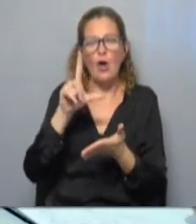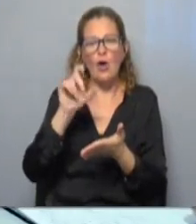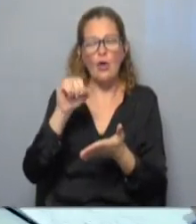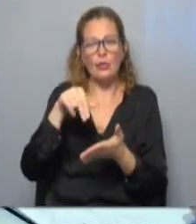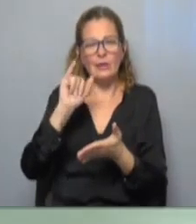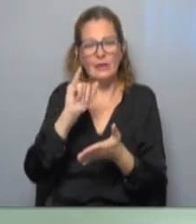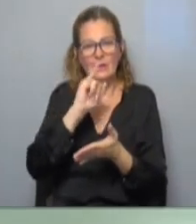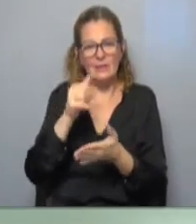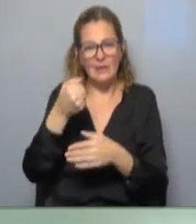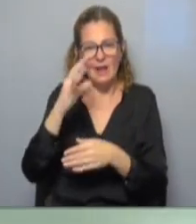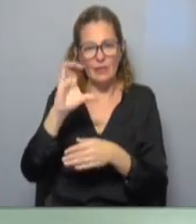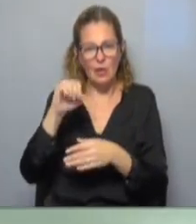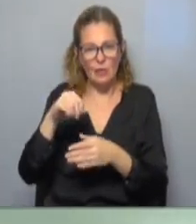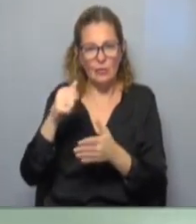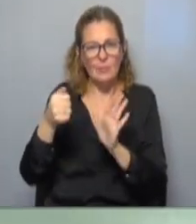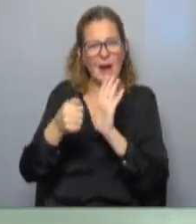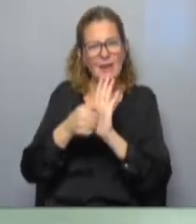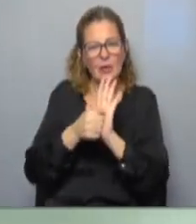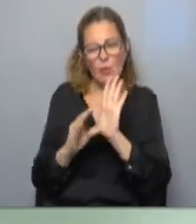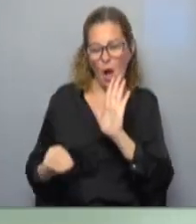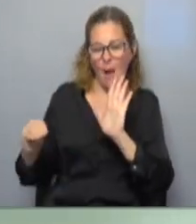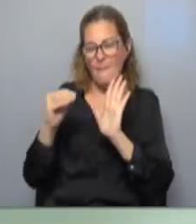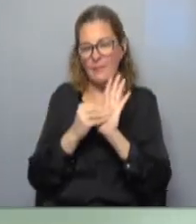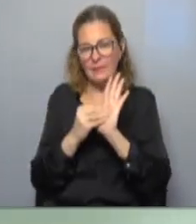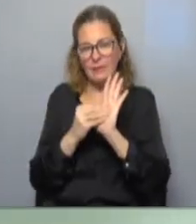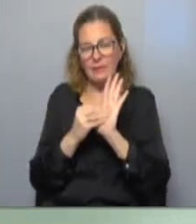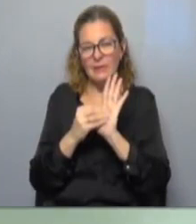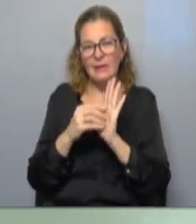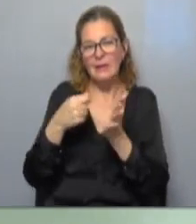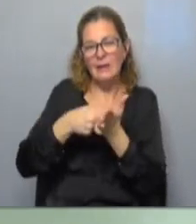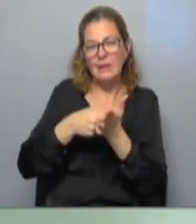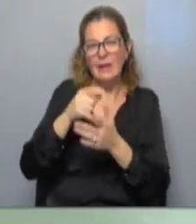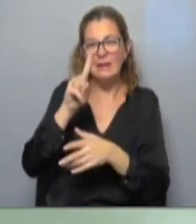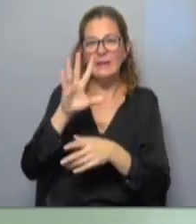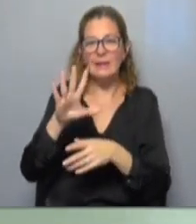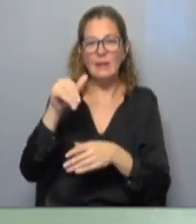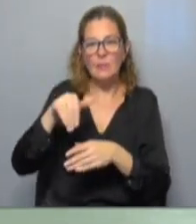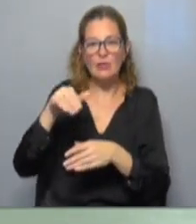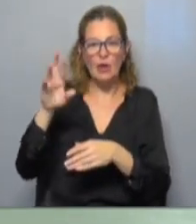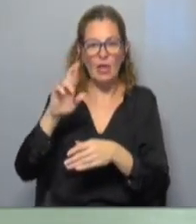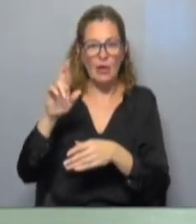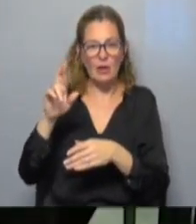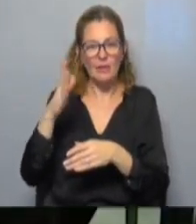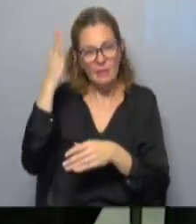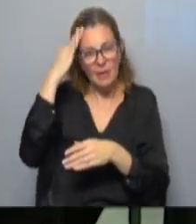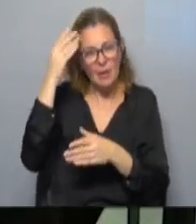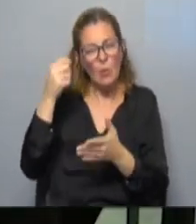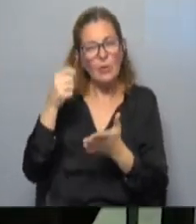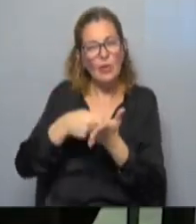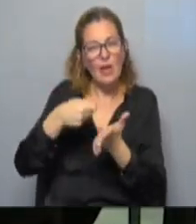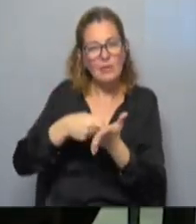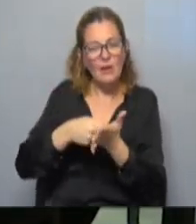un artículo adicional que facultaba a gastar hasta 15 millones de dólares. ¿Saben cuánto gastaron?